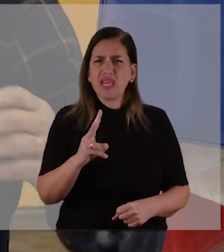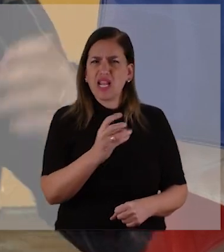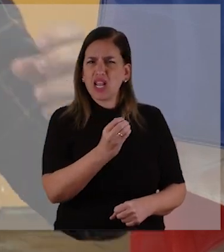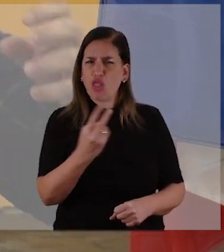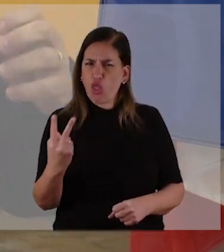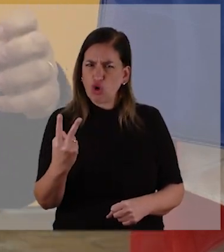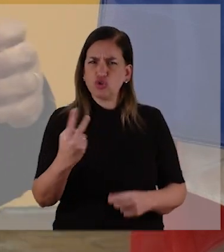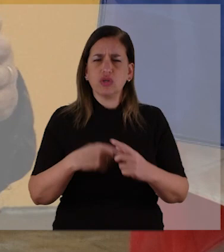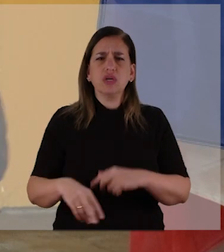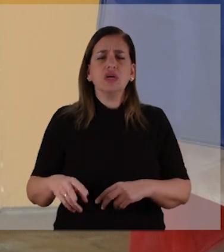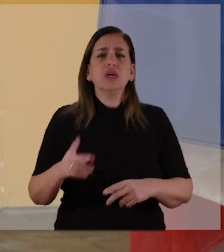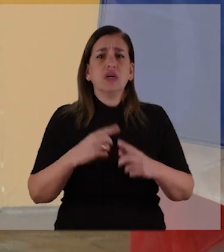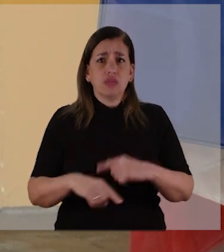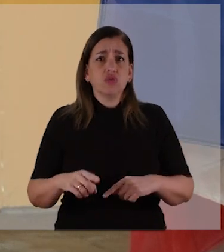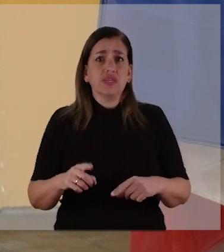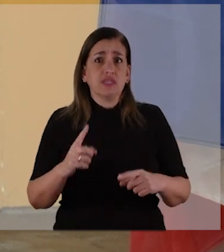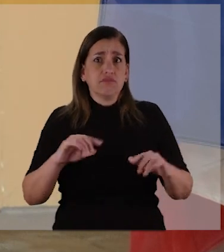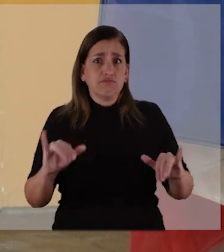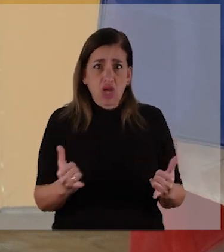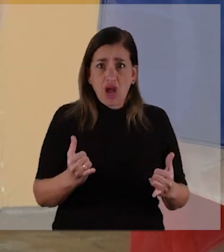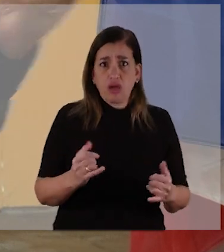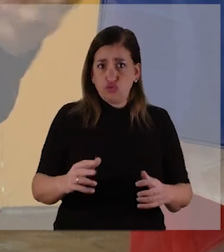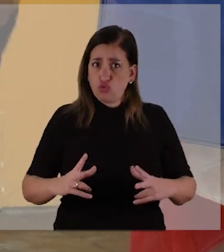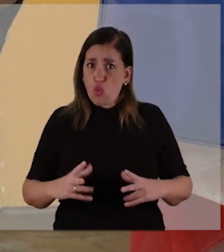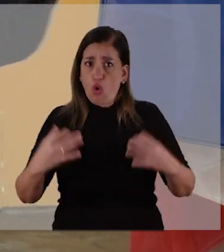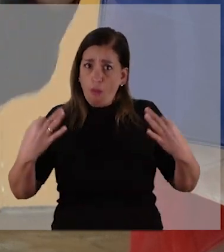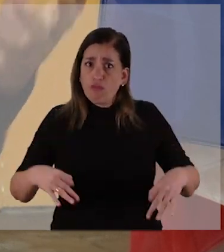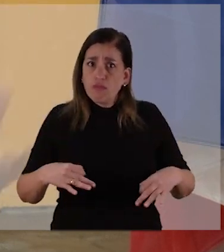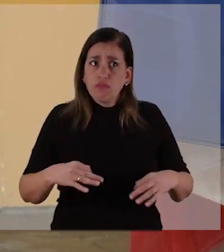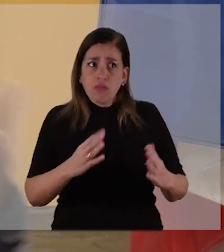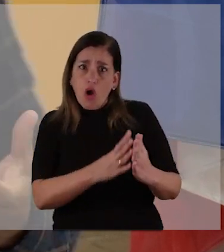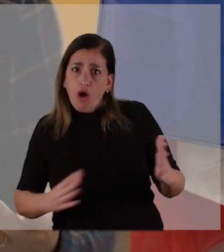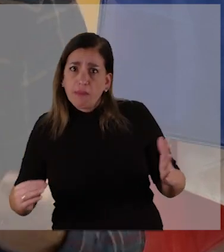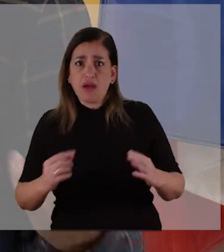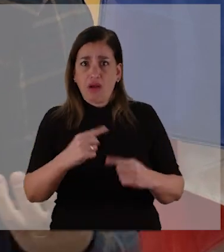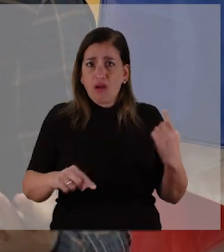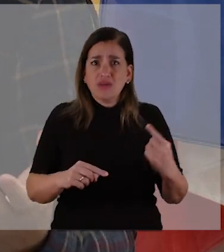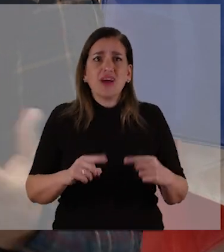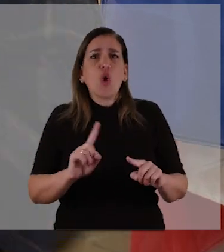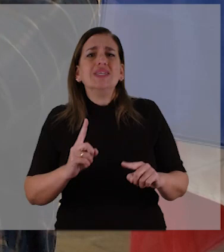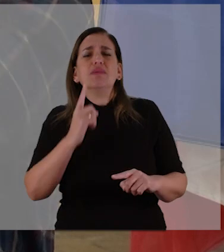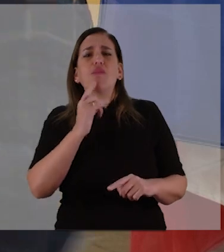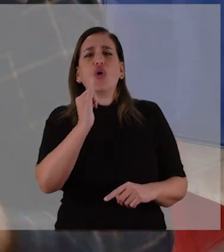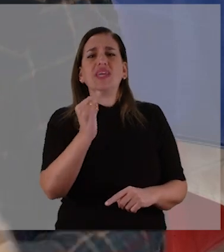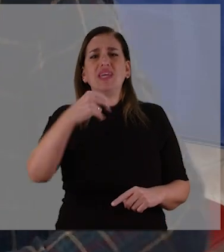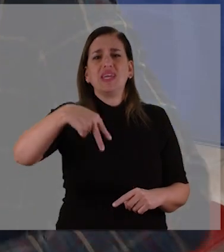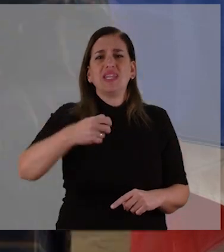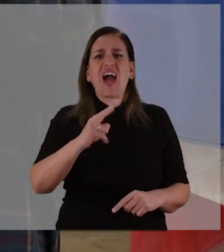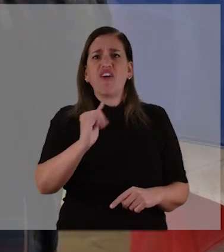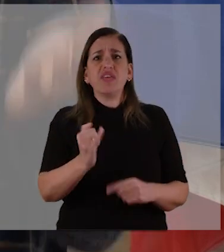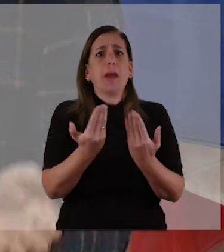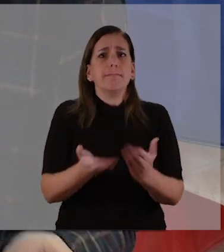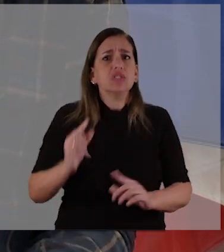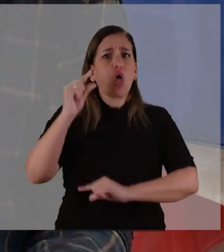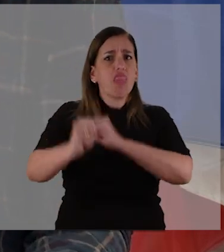que venía como una imitación de lo bueno, el INAVI. El INAVI no